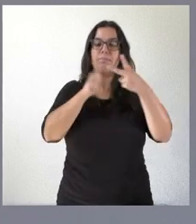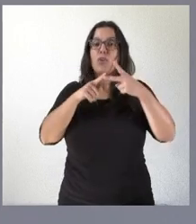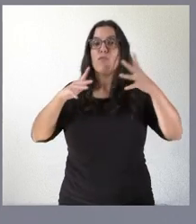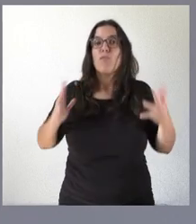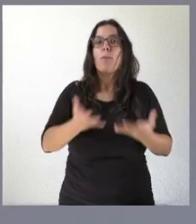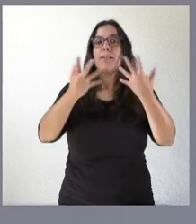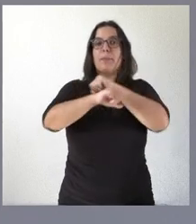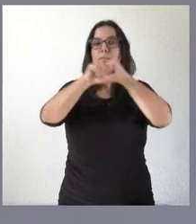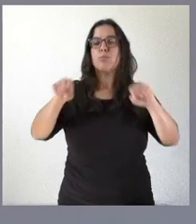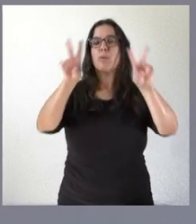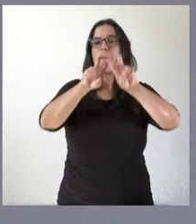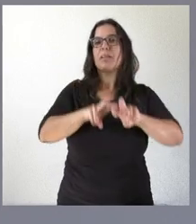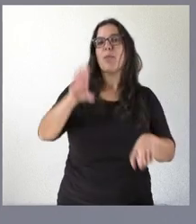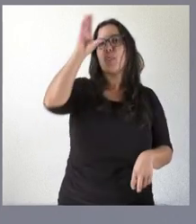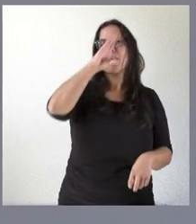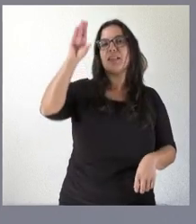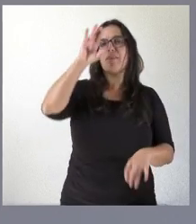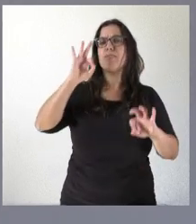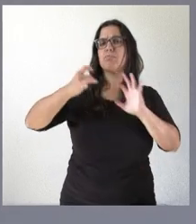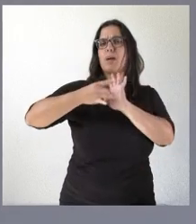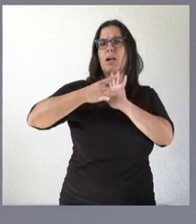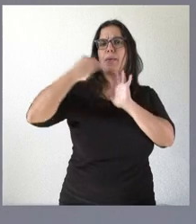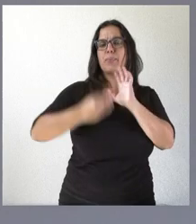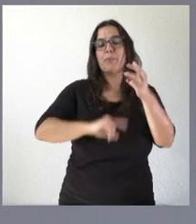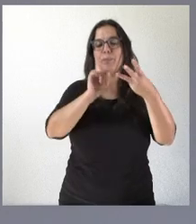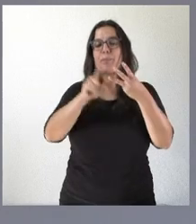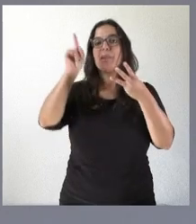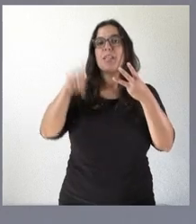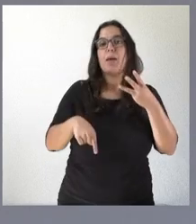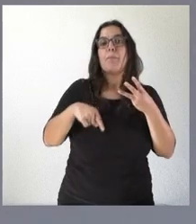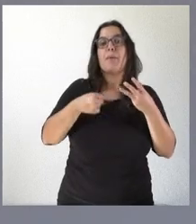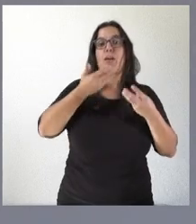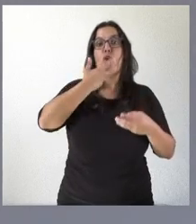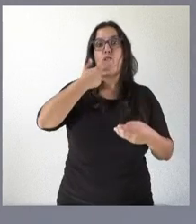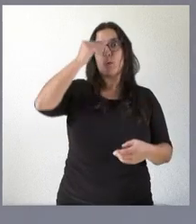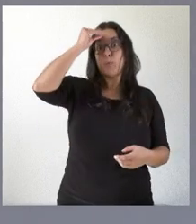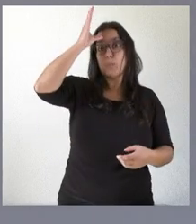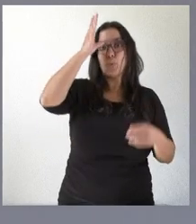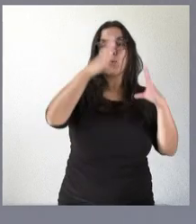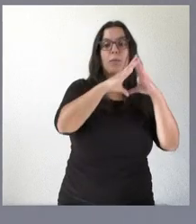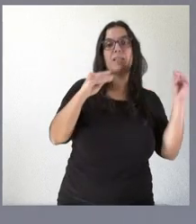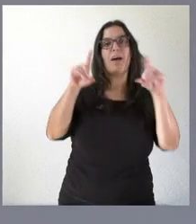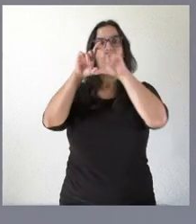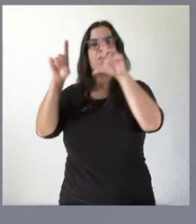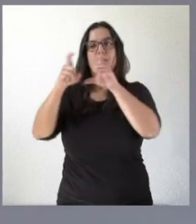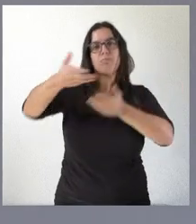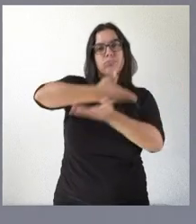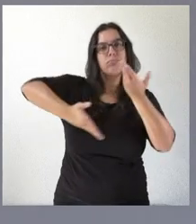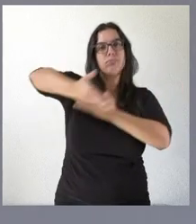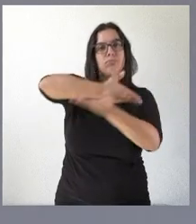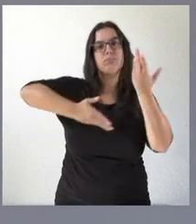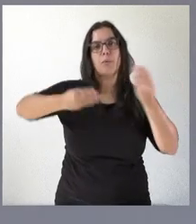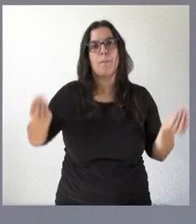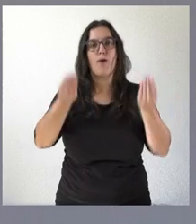afianzar la investigación científica de calidad y aumentar la transferencia del conocimiento universidad-empresa en nuestra comunidad autónoma.